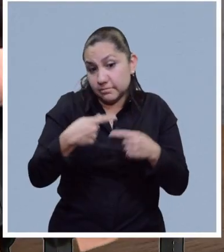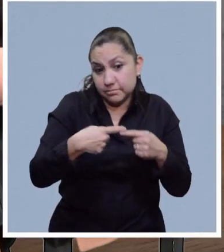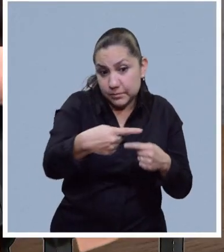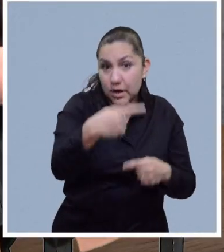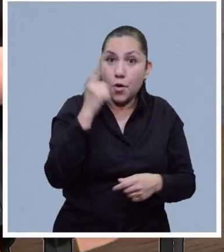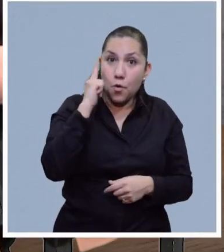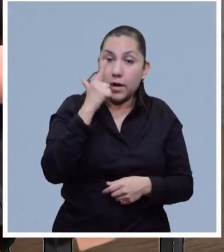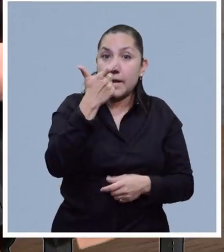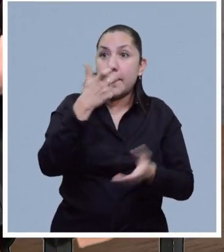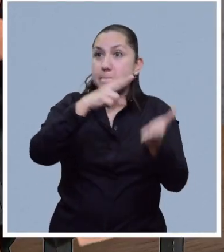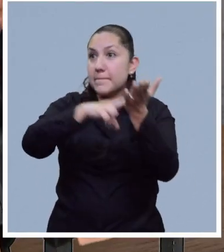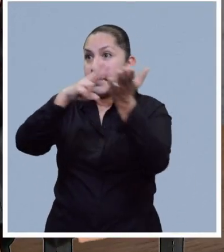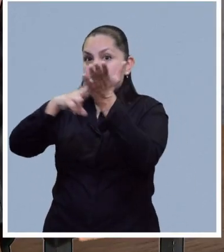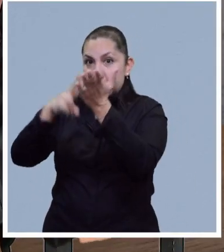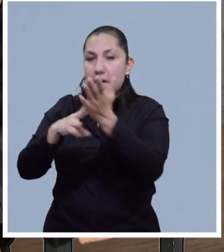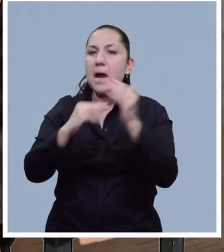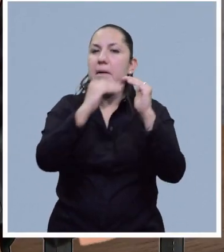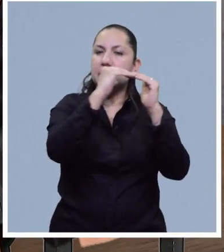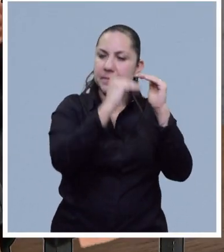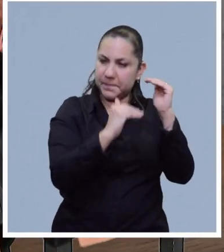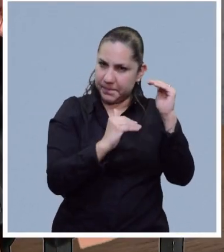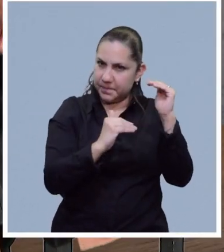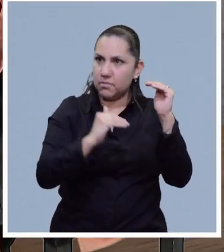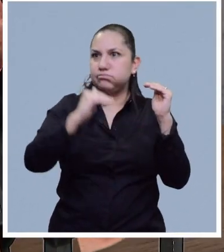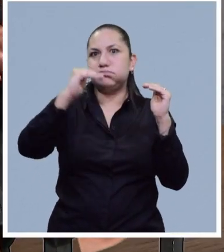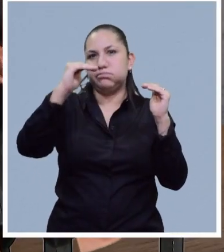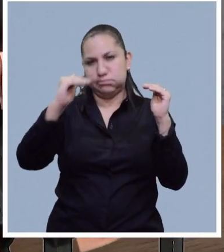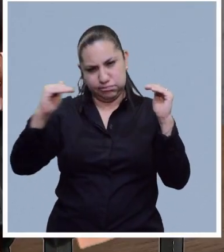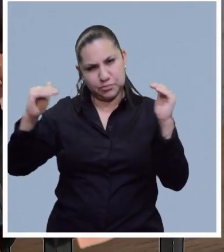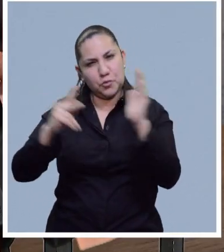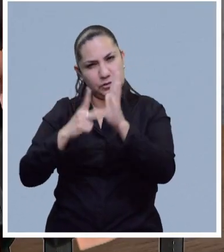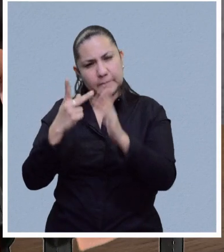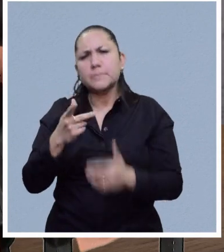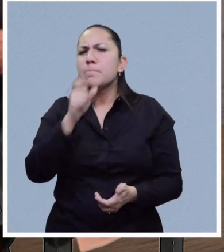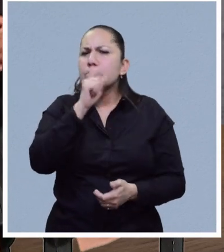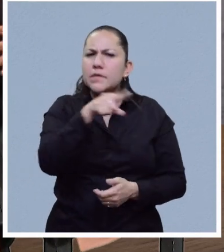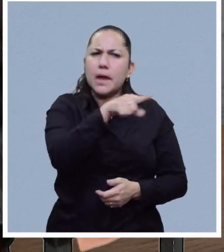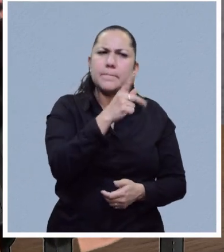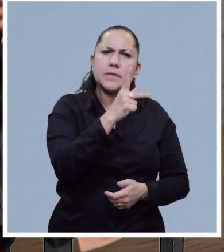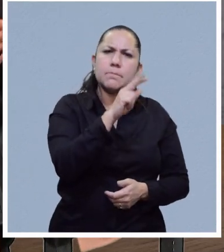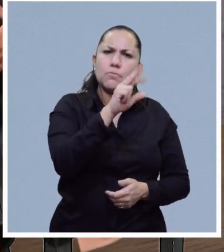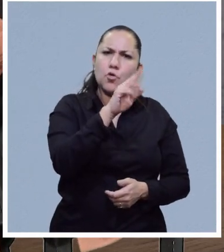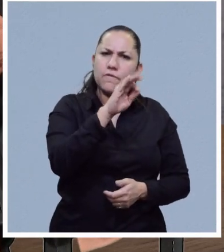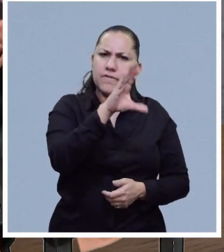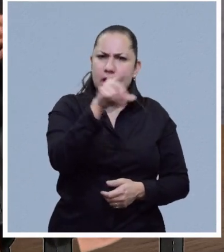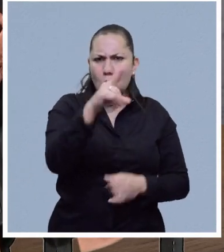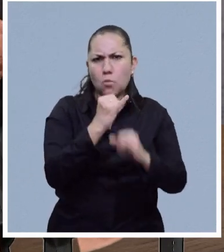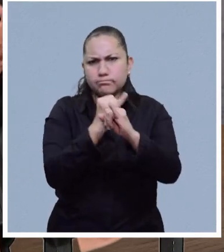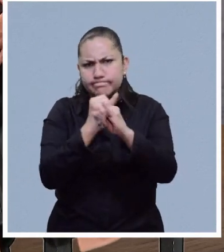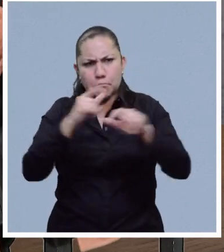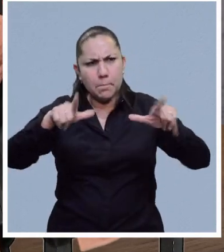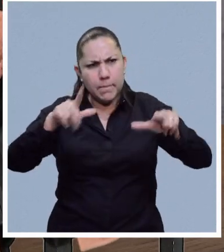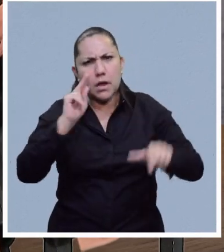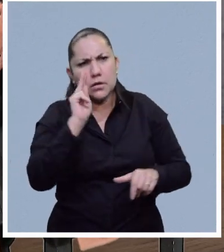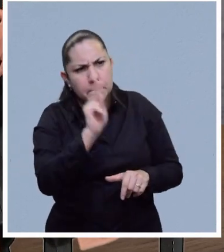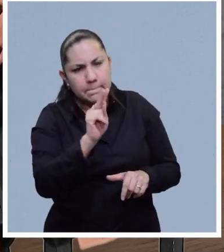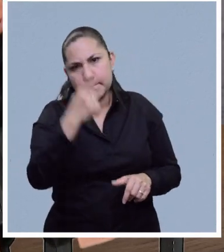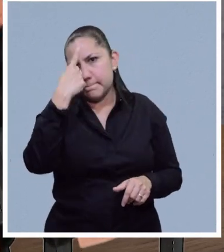su producción se estabilice en las semanas siguientes. Pero mientras tanto, nosotros los invitamos a estar muy pendientes de las páginas oficiales de la Profeco